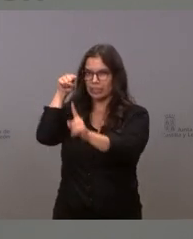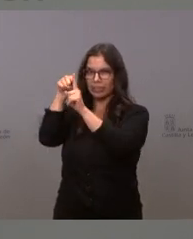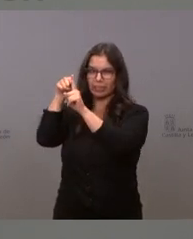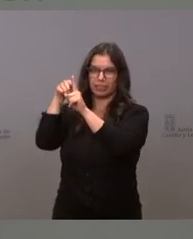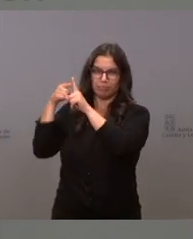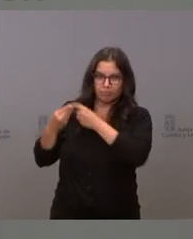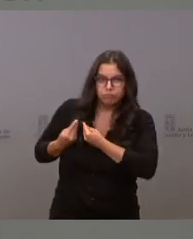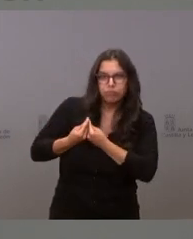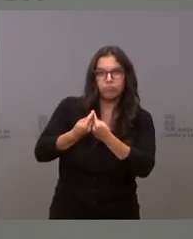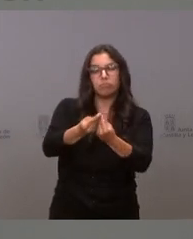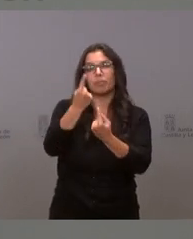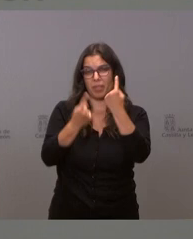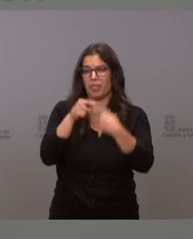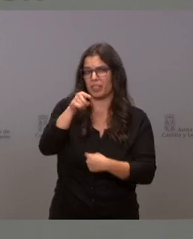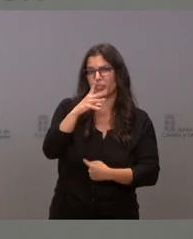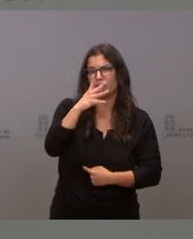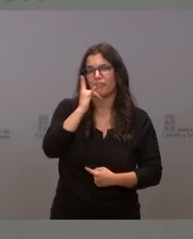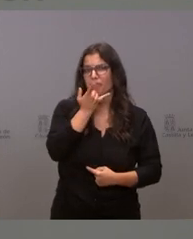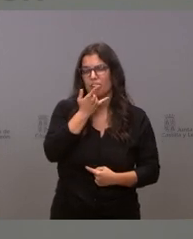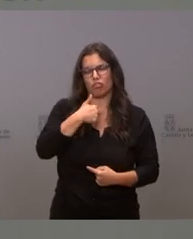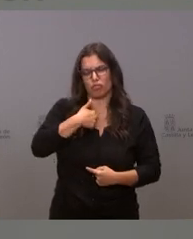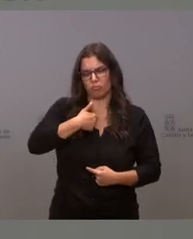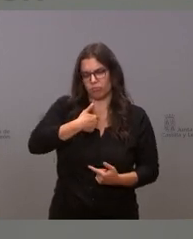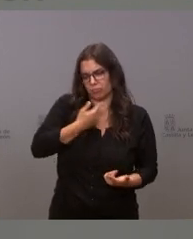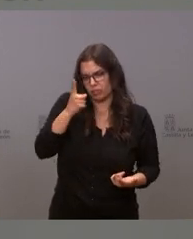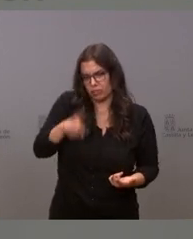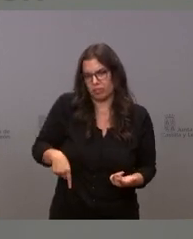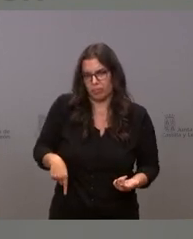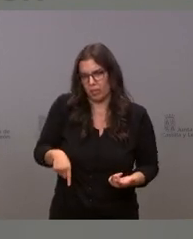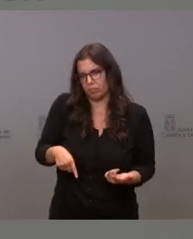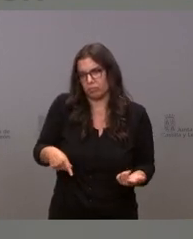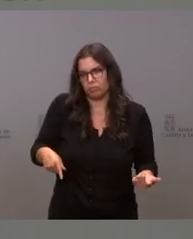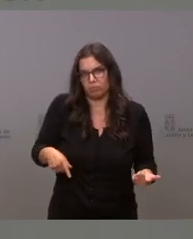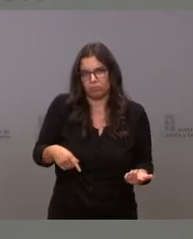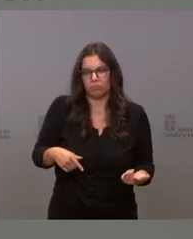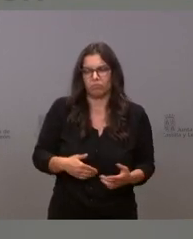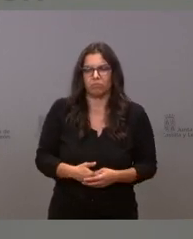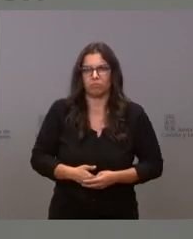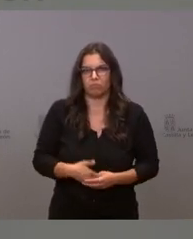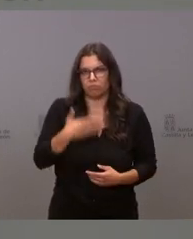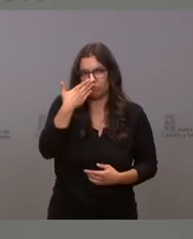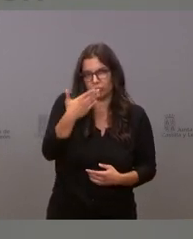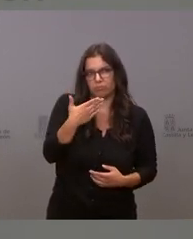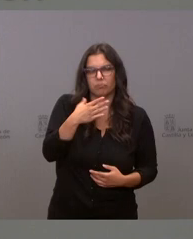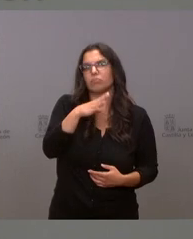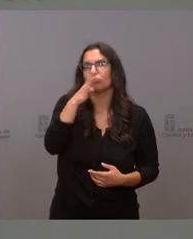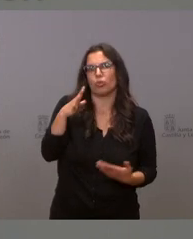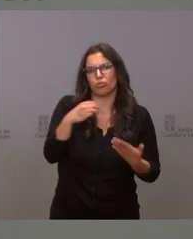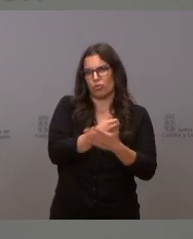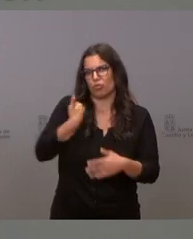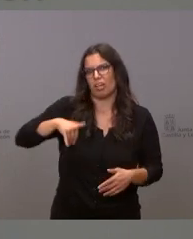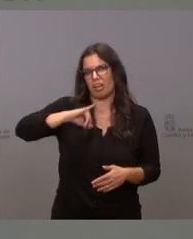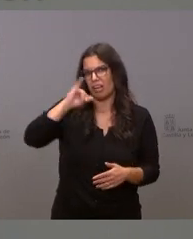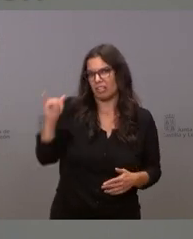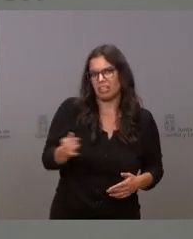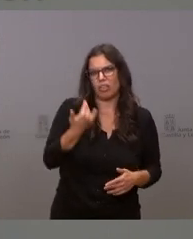en eso a veces fallamos fallamos todos yo tengo que decirle que también porque estábamos todos cansados llevamos todos